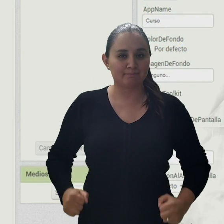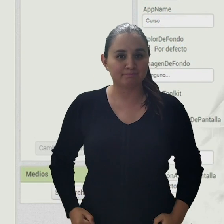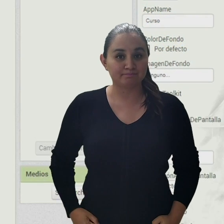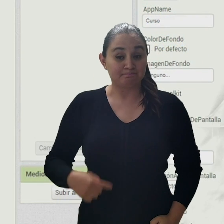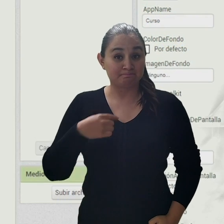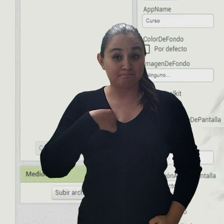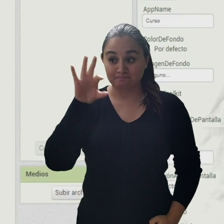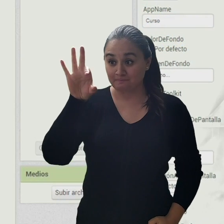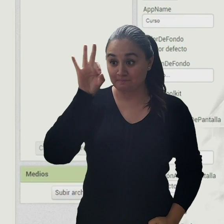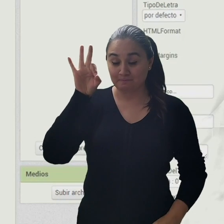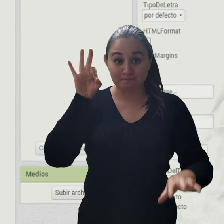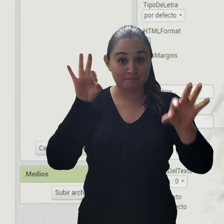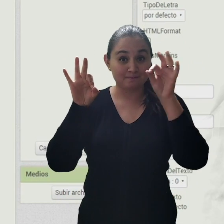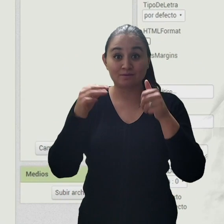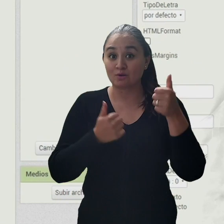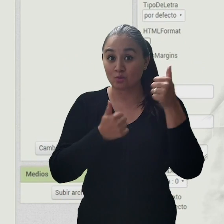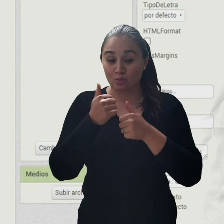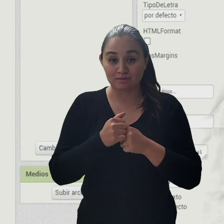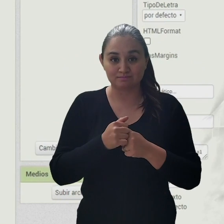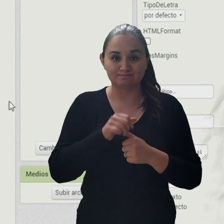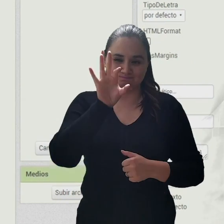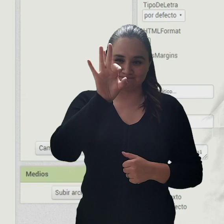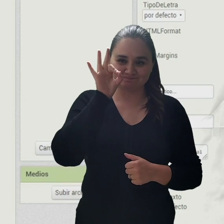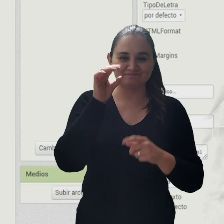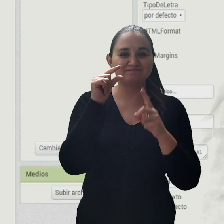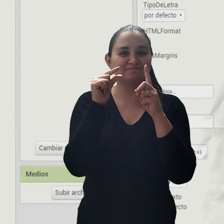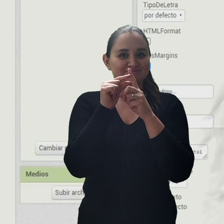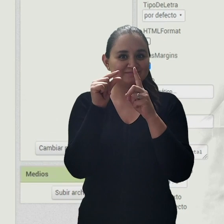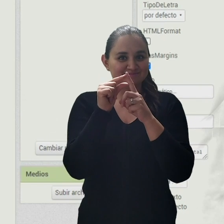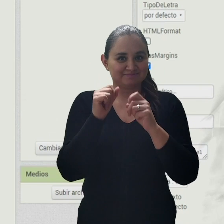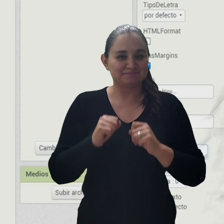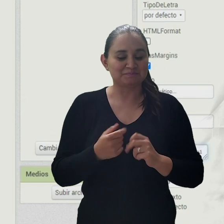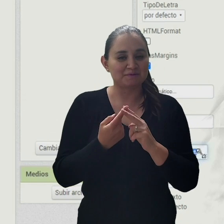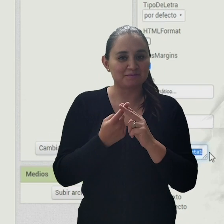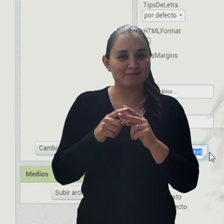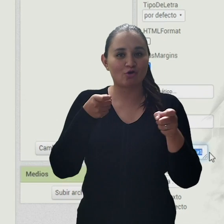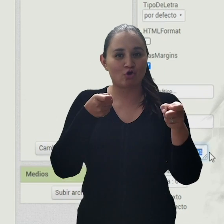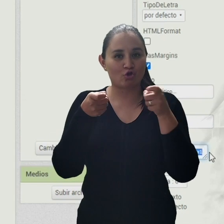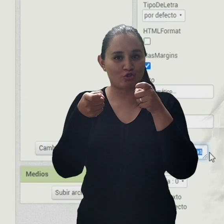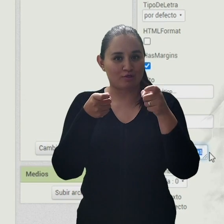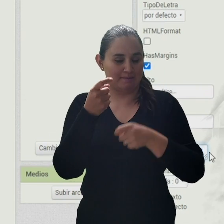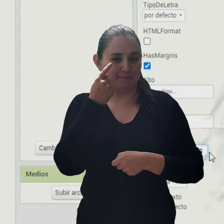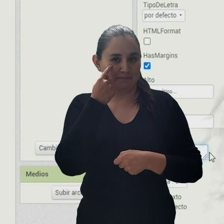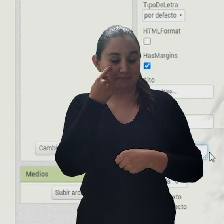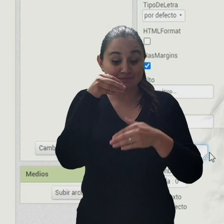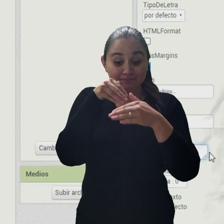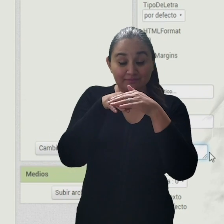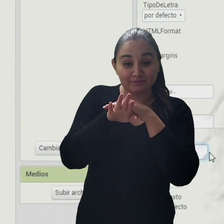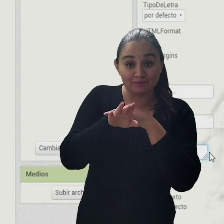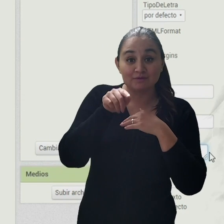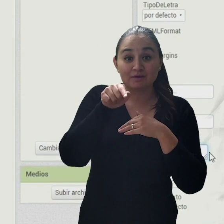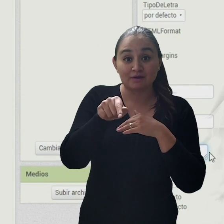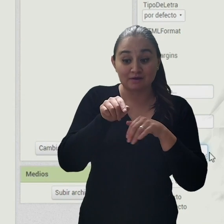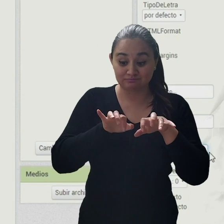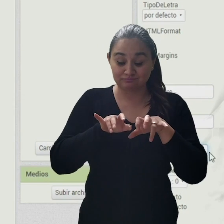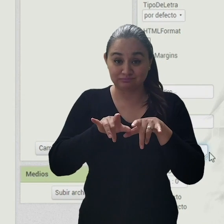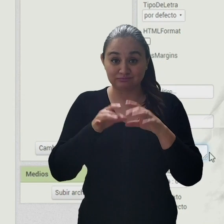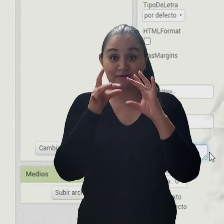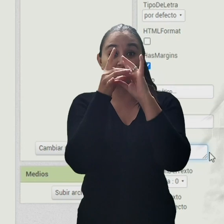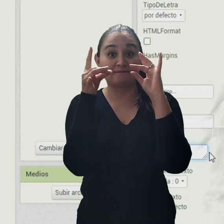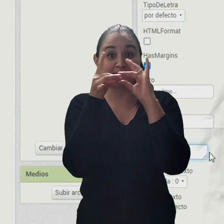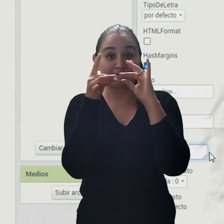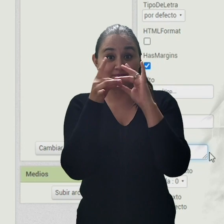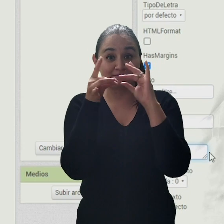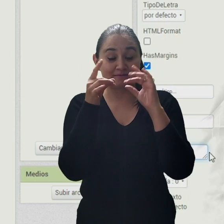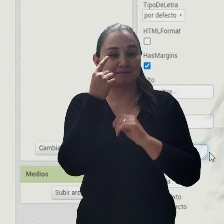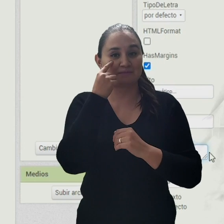etiqueta para comenzar a controlarla. Voy a introducir aquí la frase Hola Mundo. Puedo controlar las